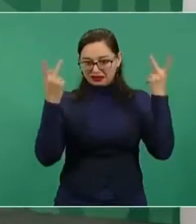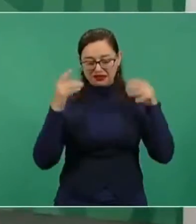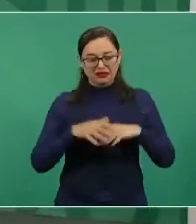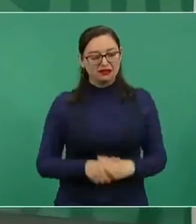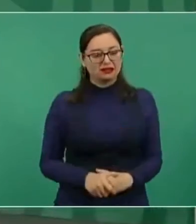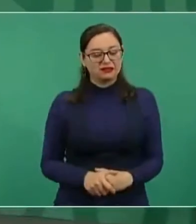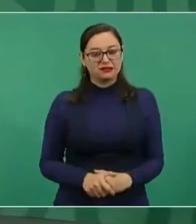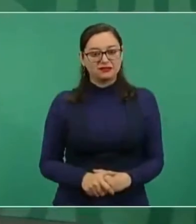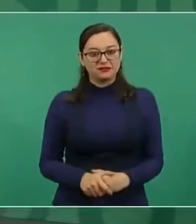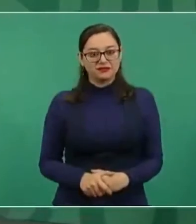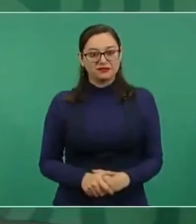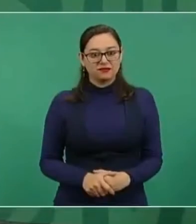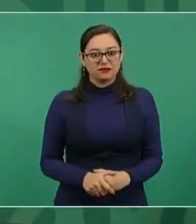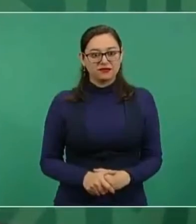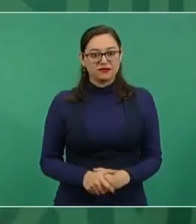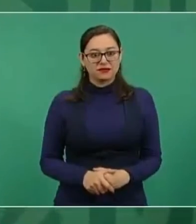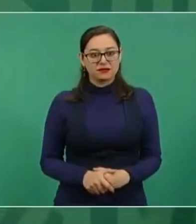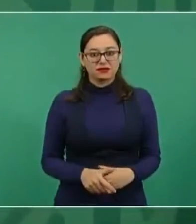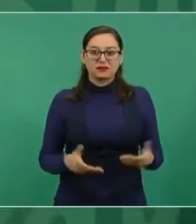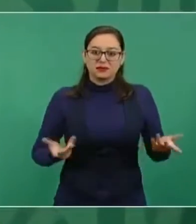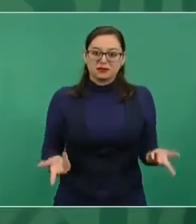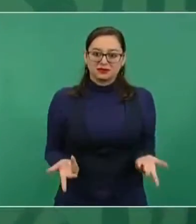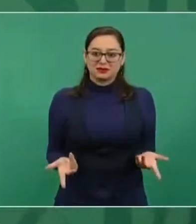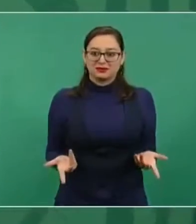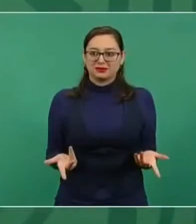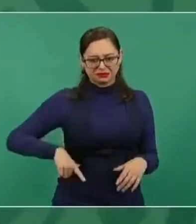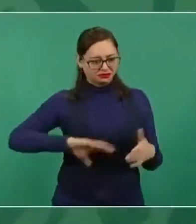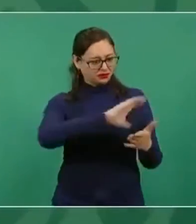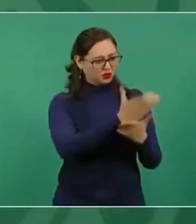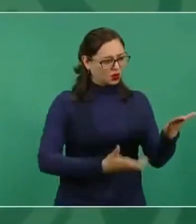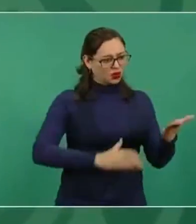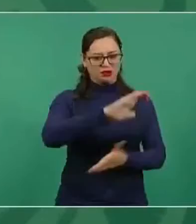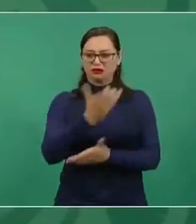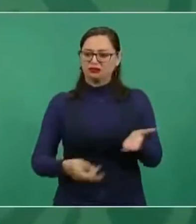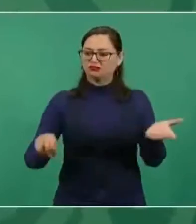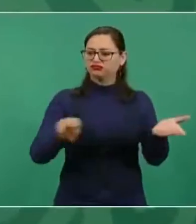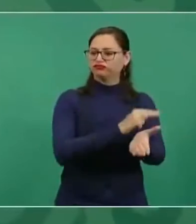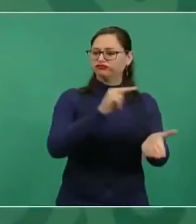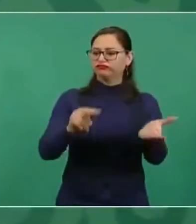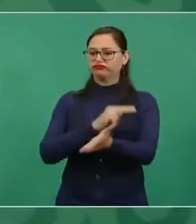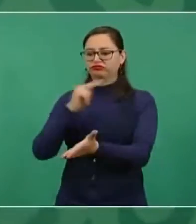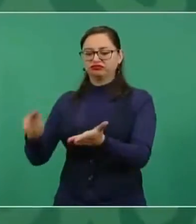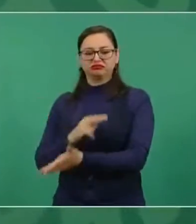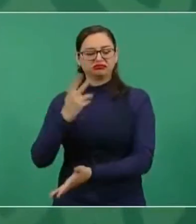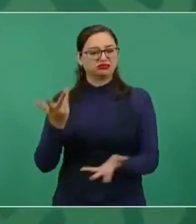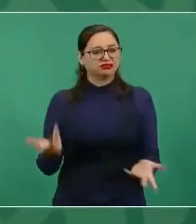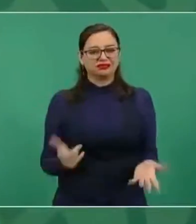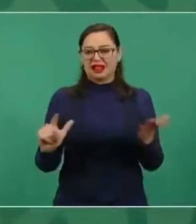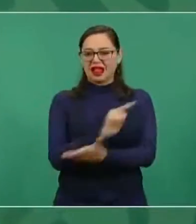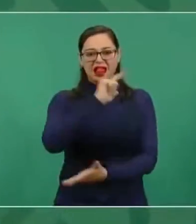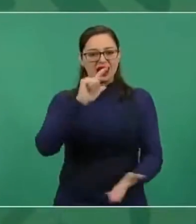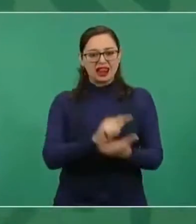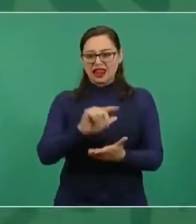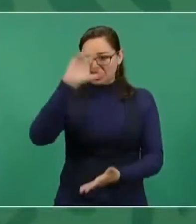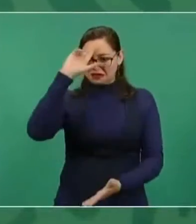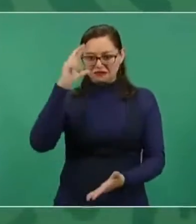suscribieron estos contratos. manera completamente ilegal, tenemos